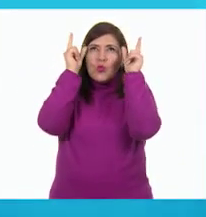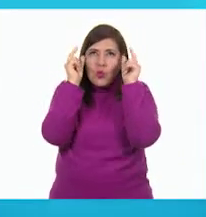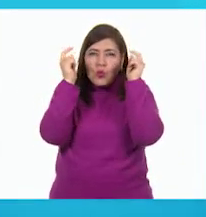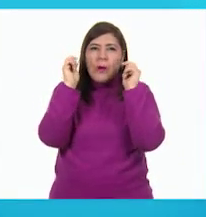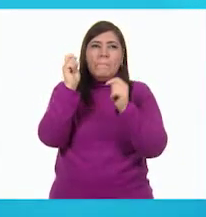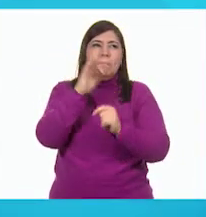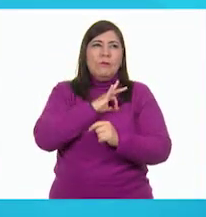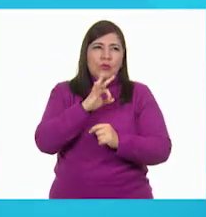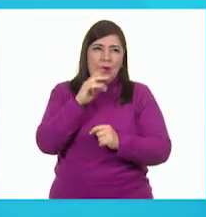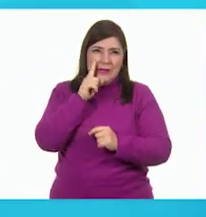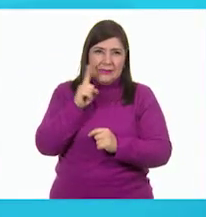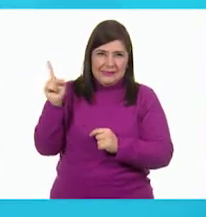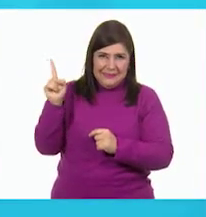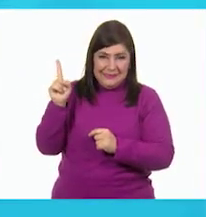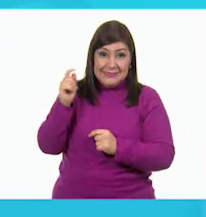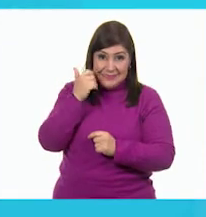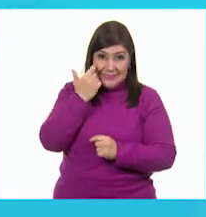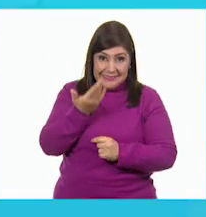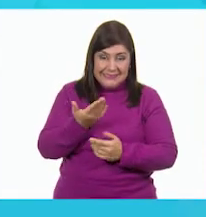y así.